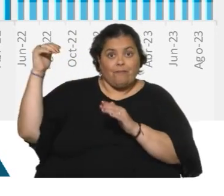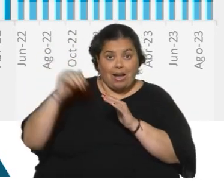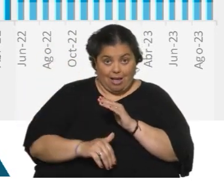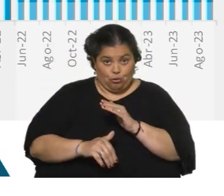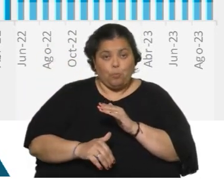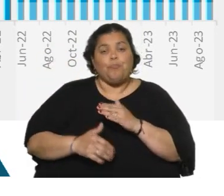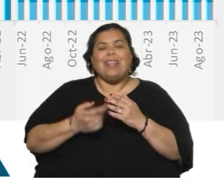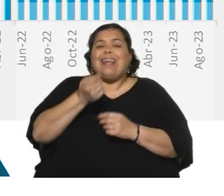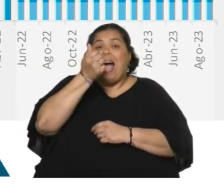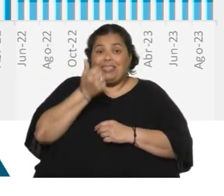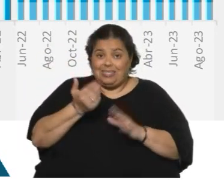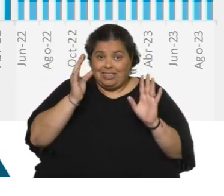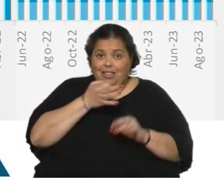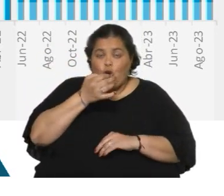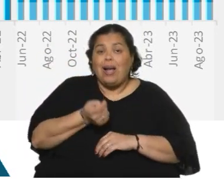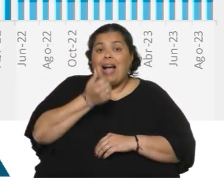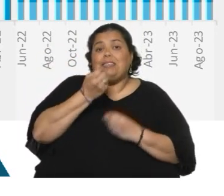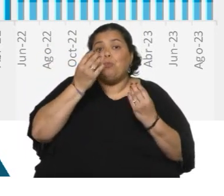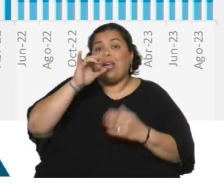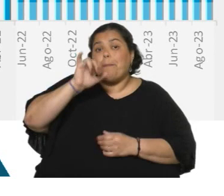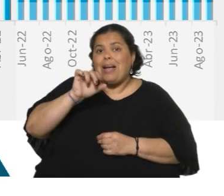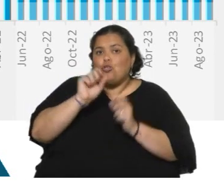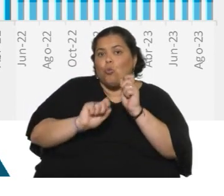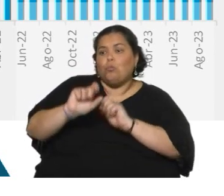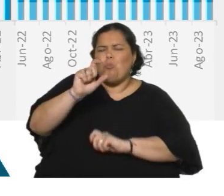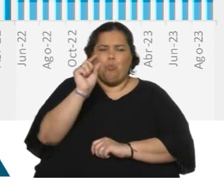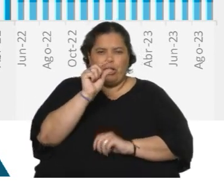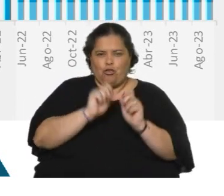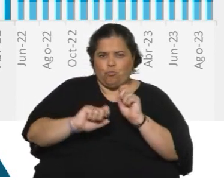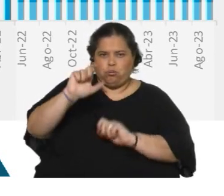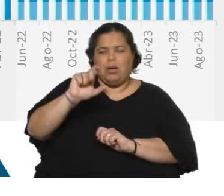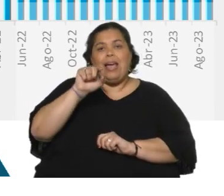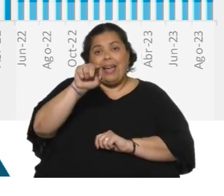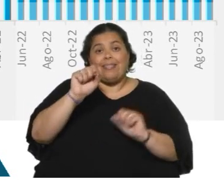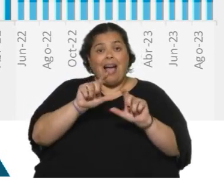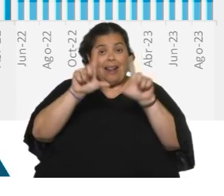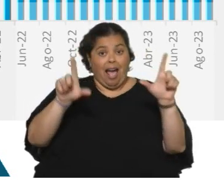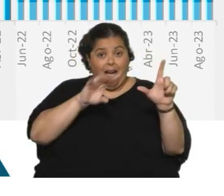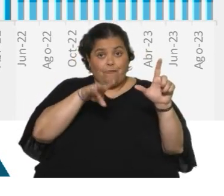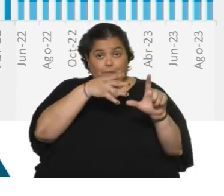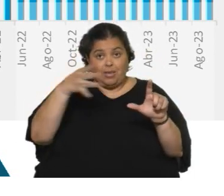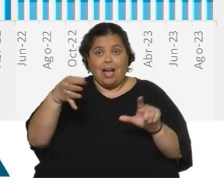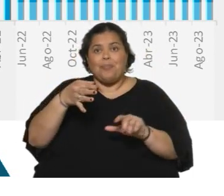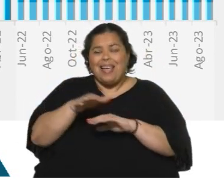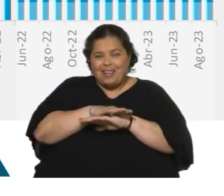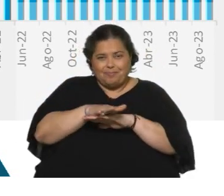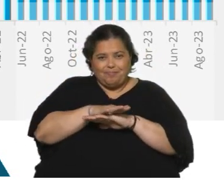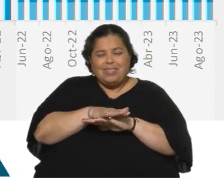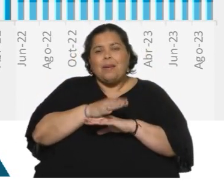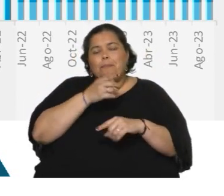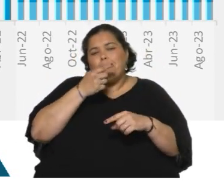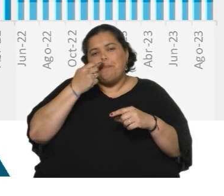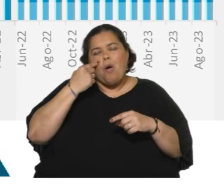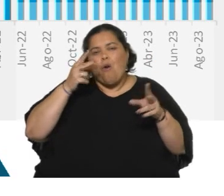continuo, porque en mayo había repuntado un poquito. Fíjense en la gráfica, casi en el piso del rango objetivo del Banco Central se